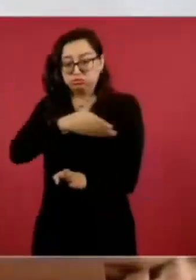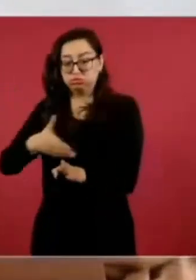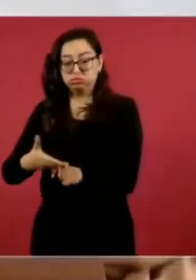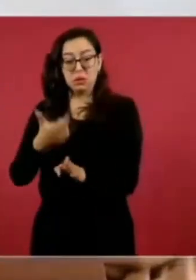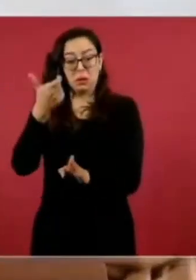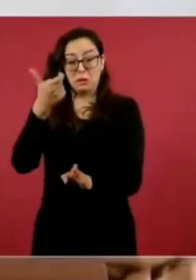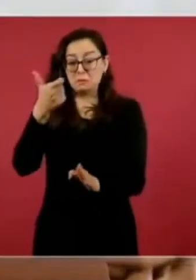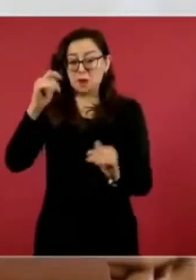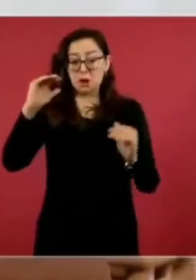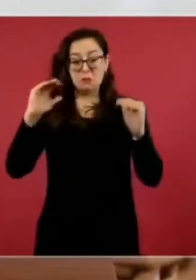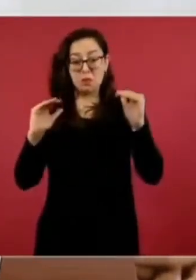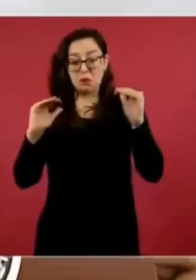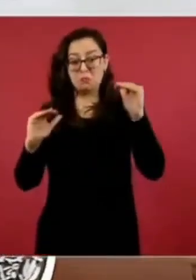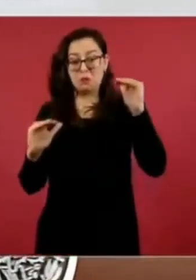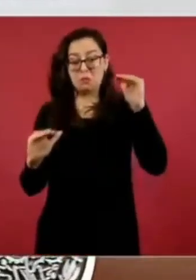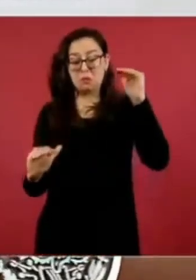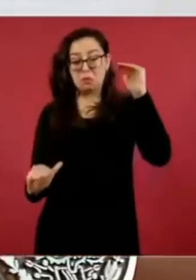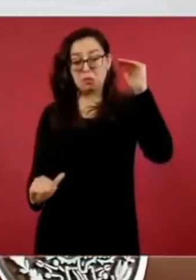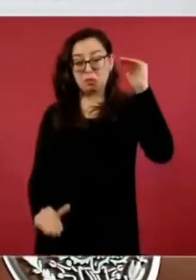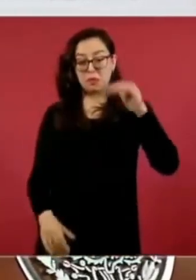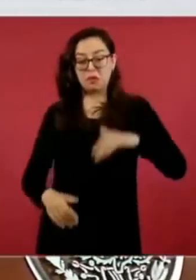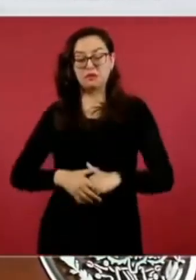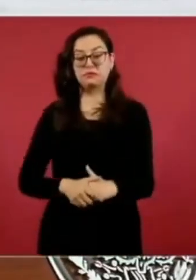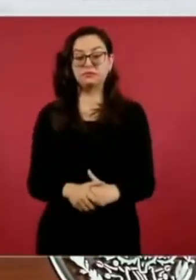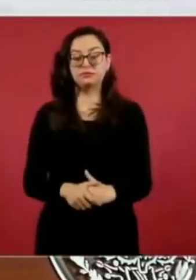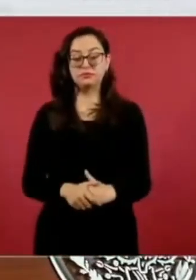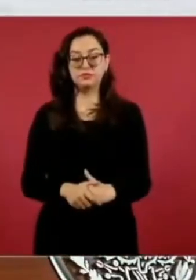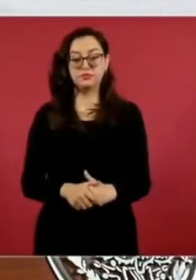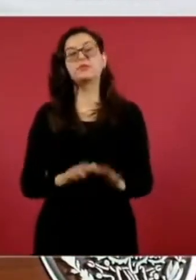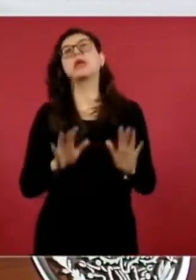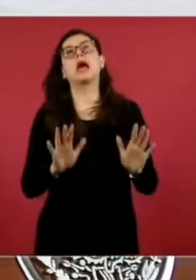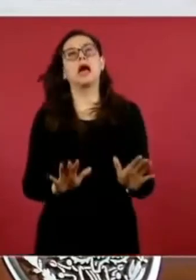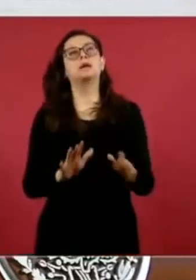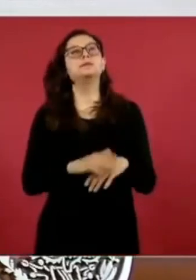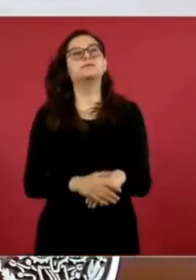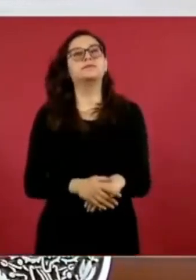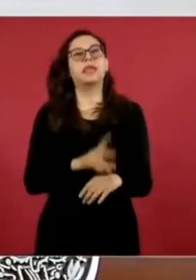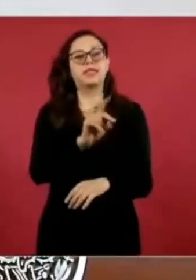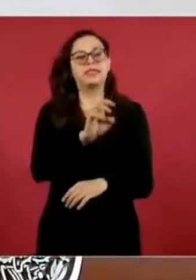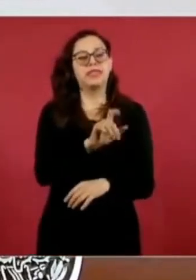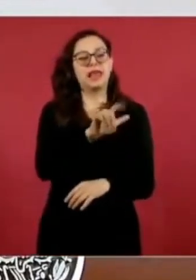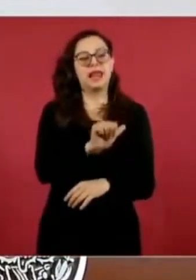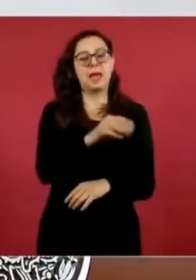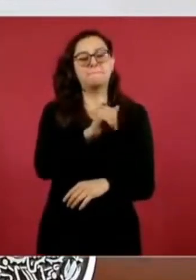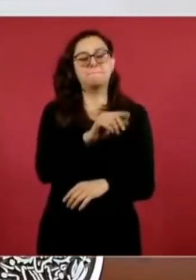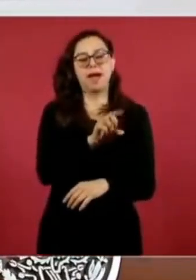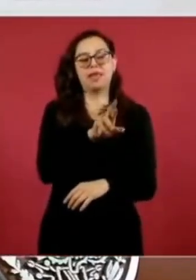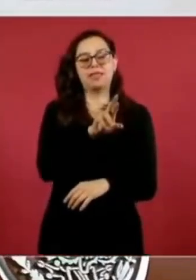Ah, es que me pasé, es que es de la Madrid y luego fue Salinas